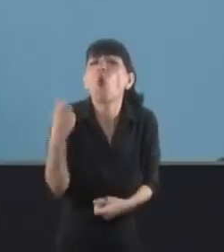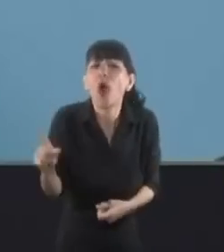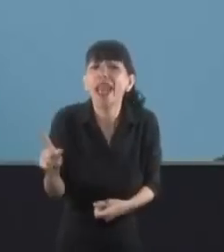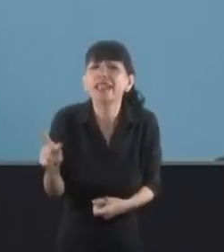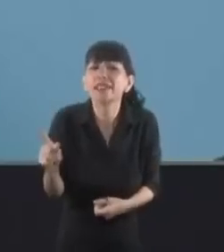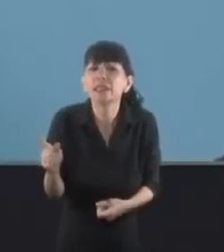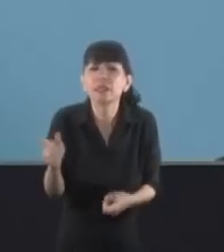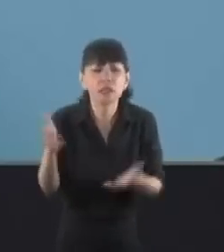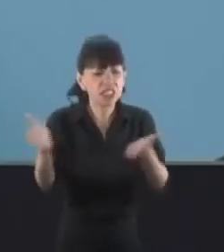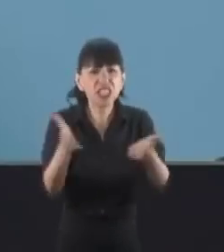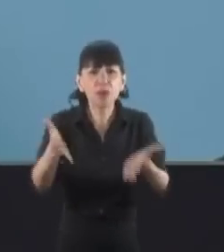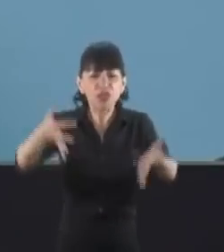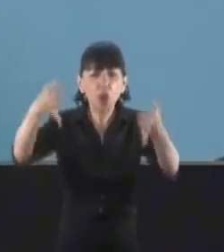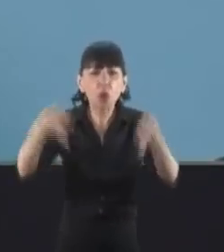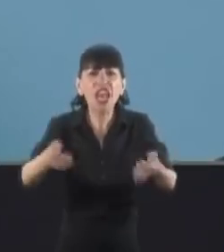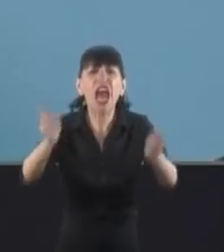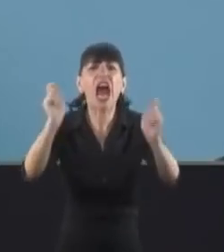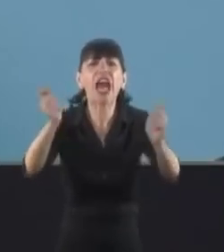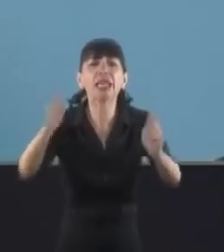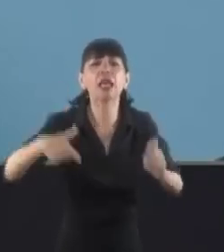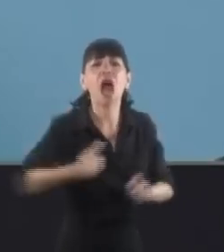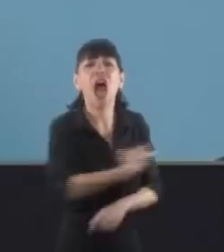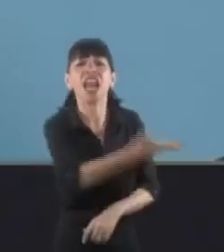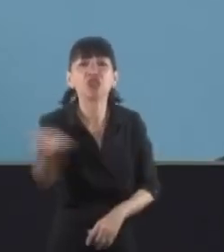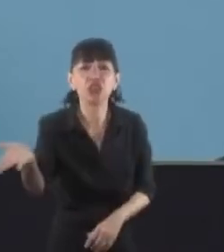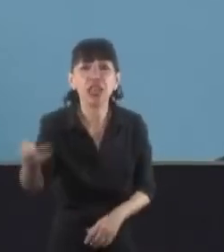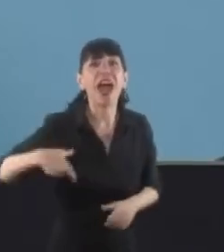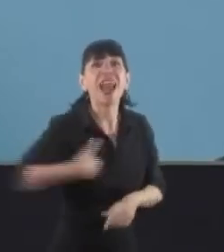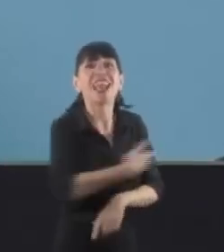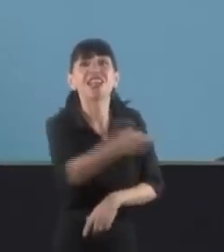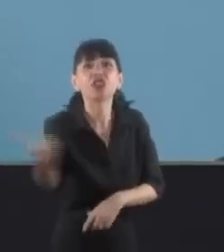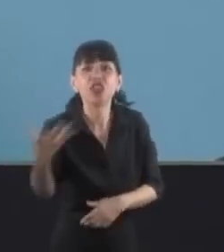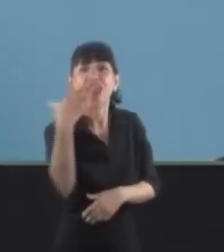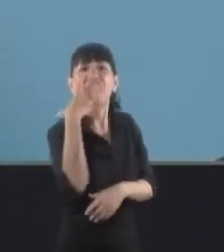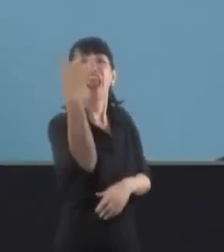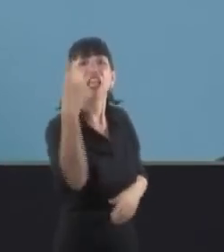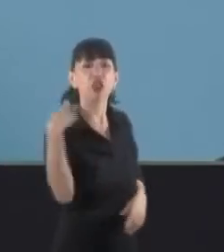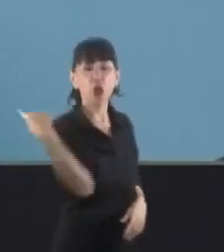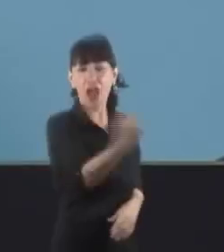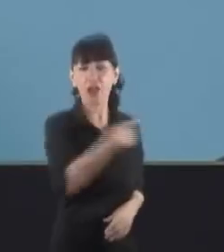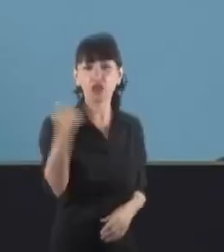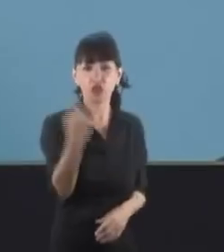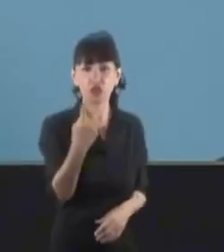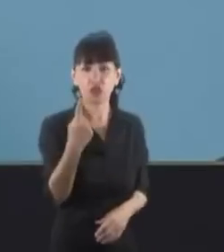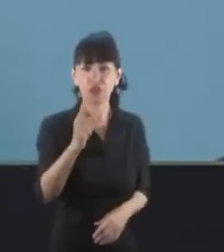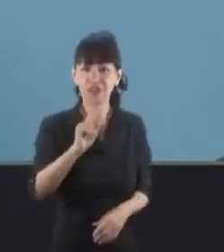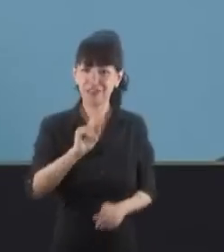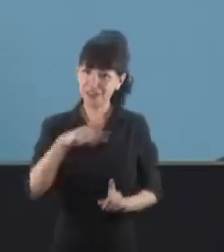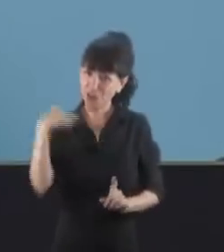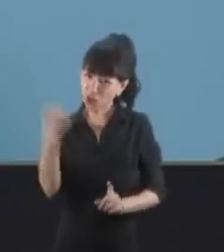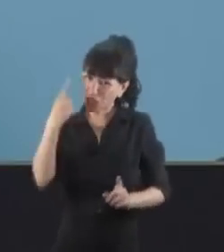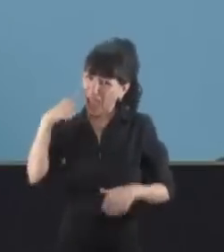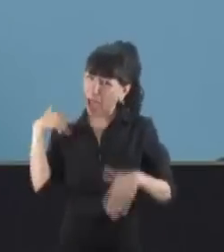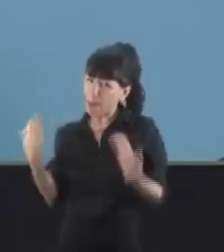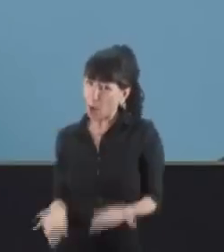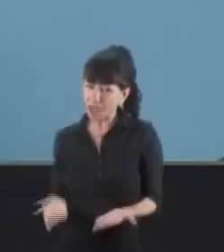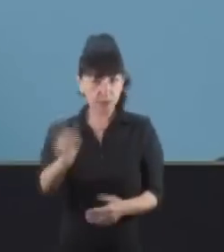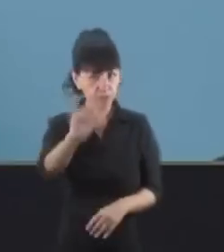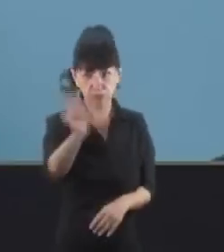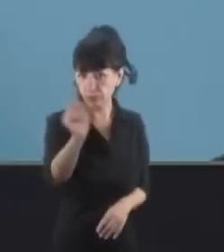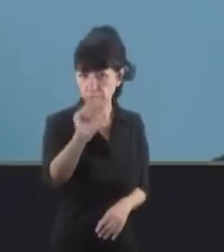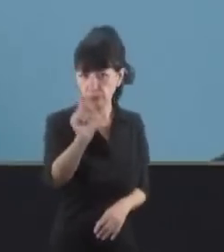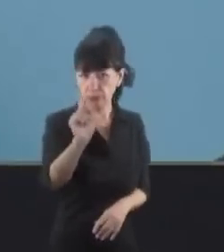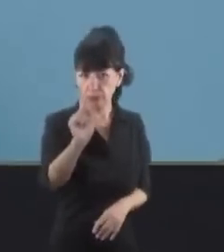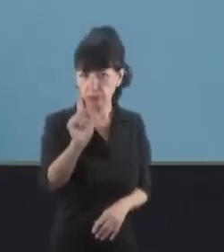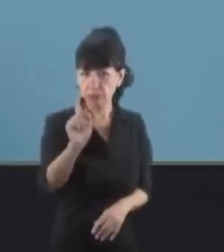noticia para los jubilados y pensionados que cambiará a partir de agosto. ¿Habrá que hacer nuevos trámites para cobrar los haberes?